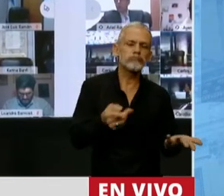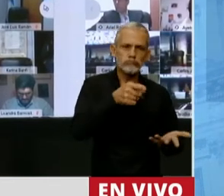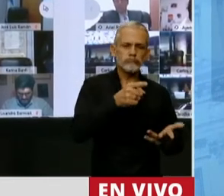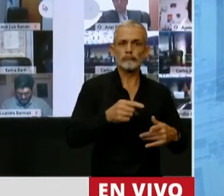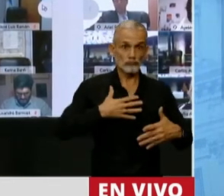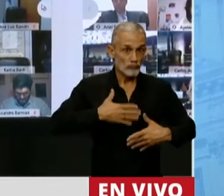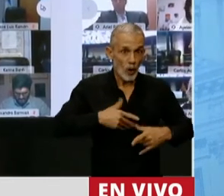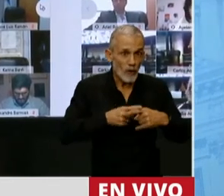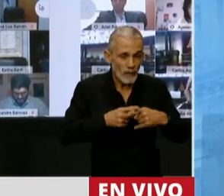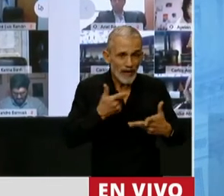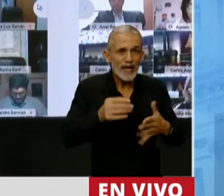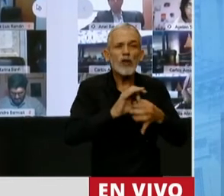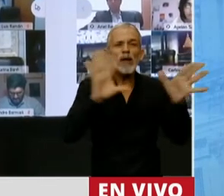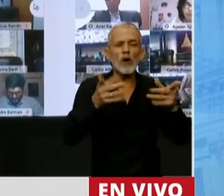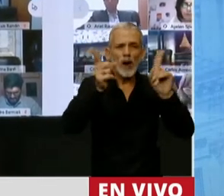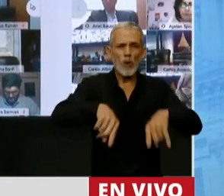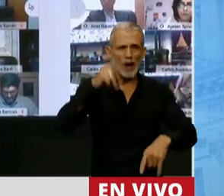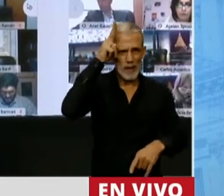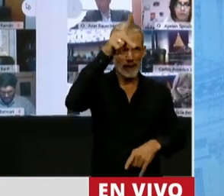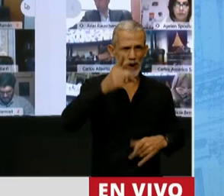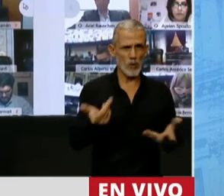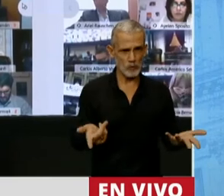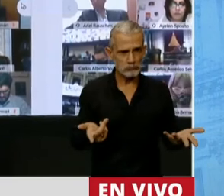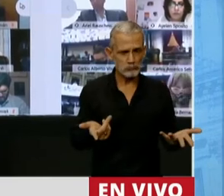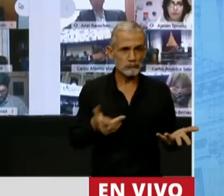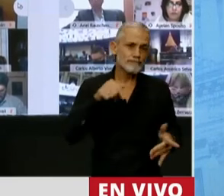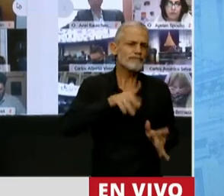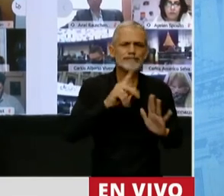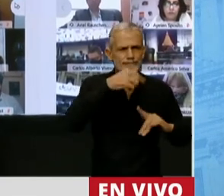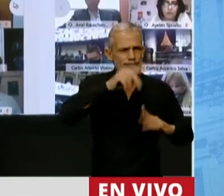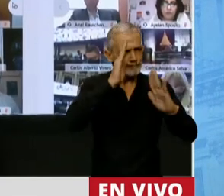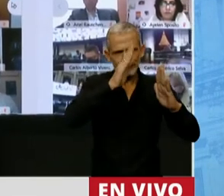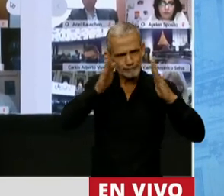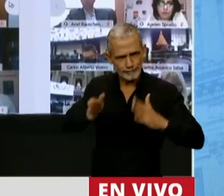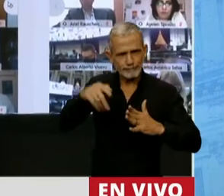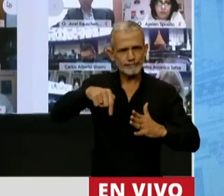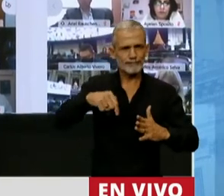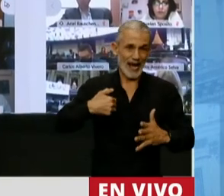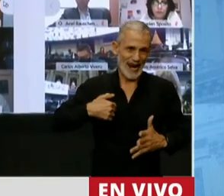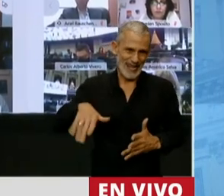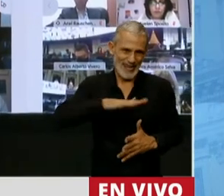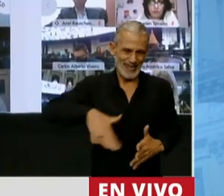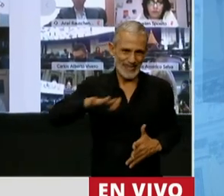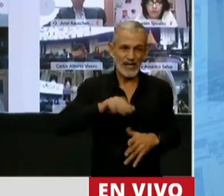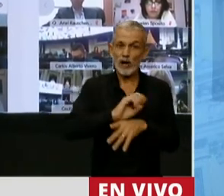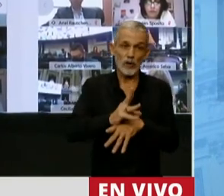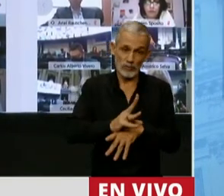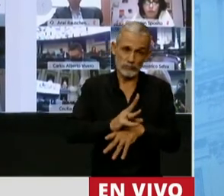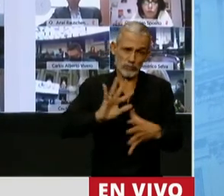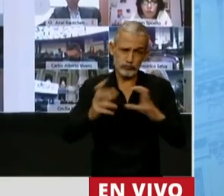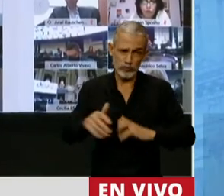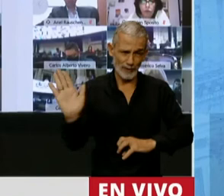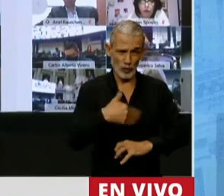y celebro que nuevamente la democracia se recuperó. Pero ahora lo que nos está pasando nos afecta a todos. Quiero